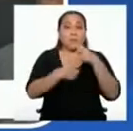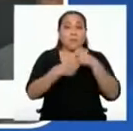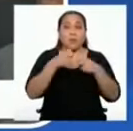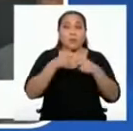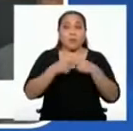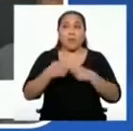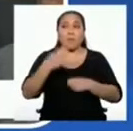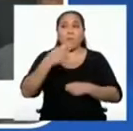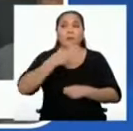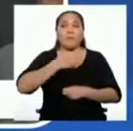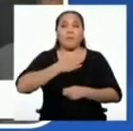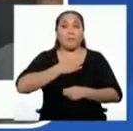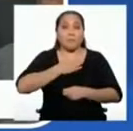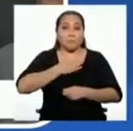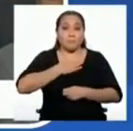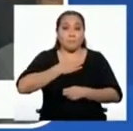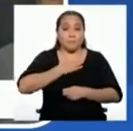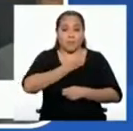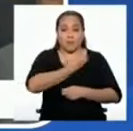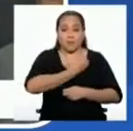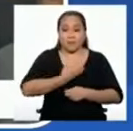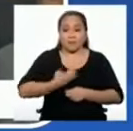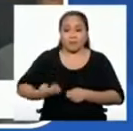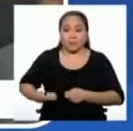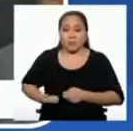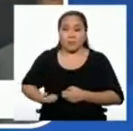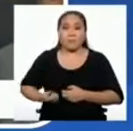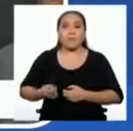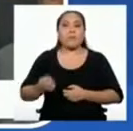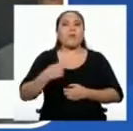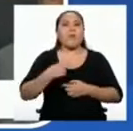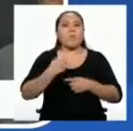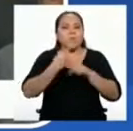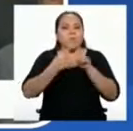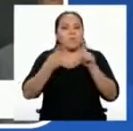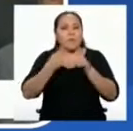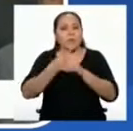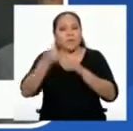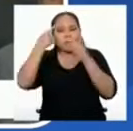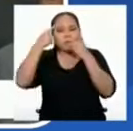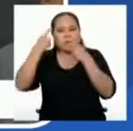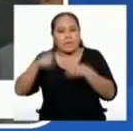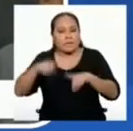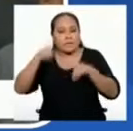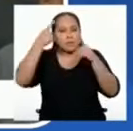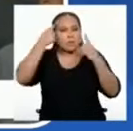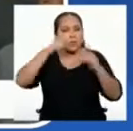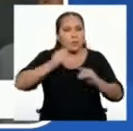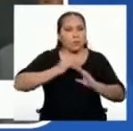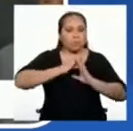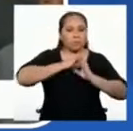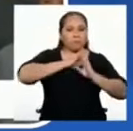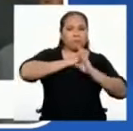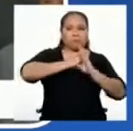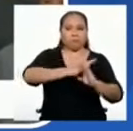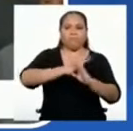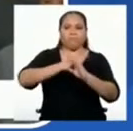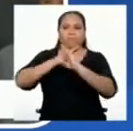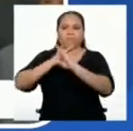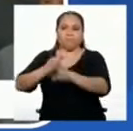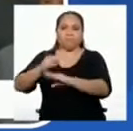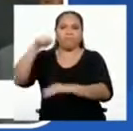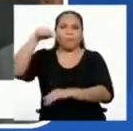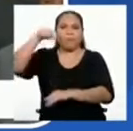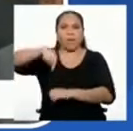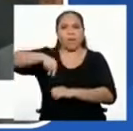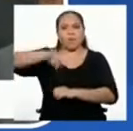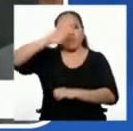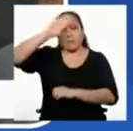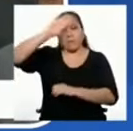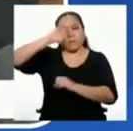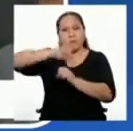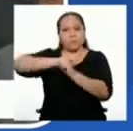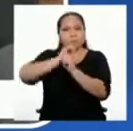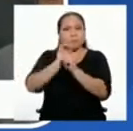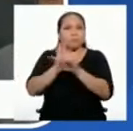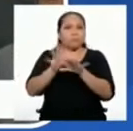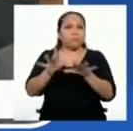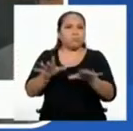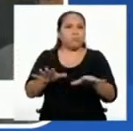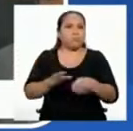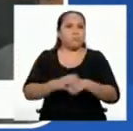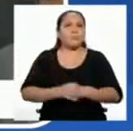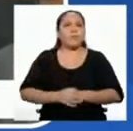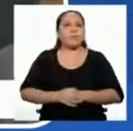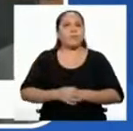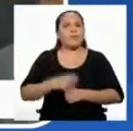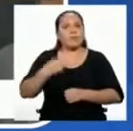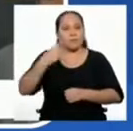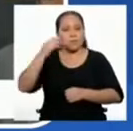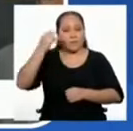mi gobierno viene adoptando un conjunto de medidas para hacer frente al coronavirus. Con la clara